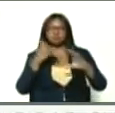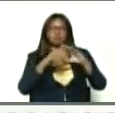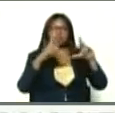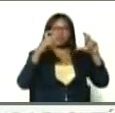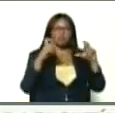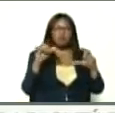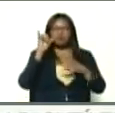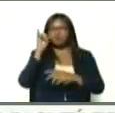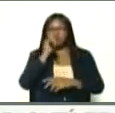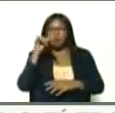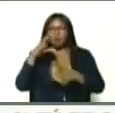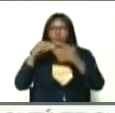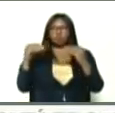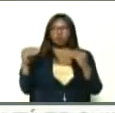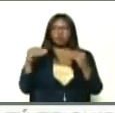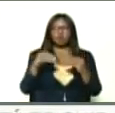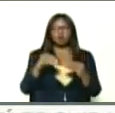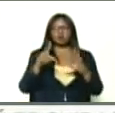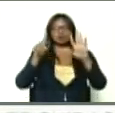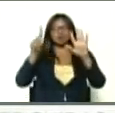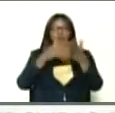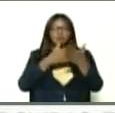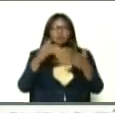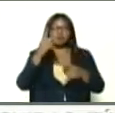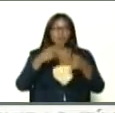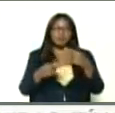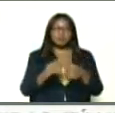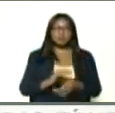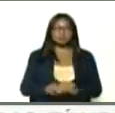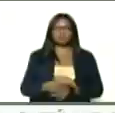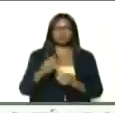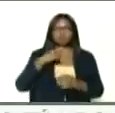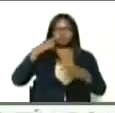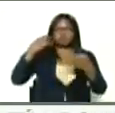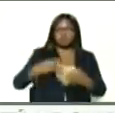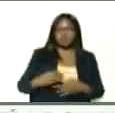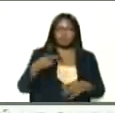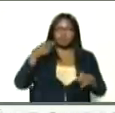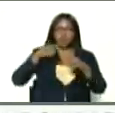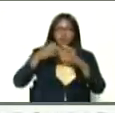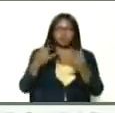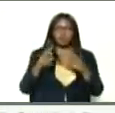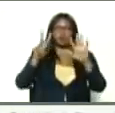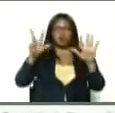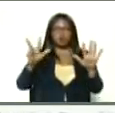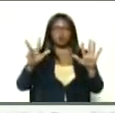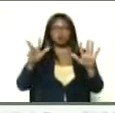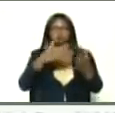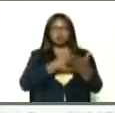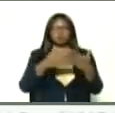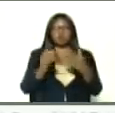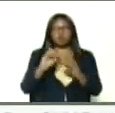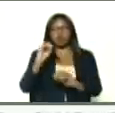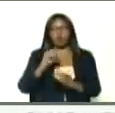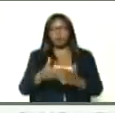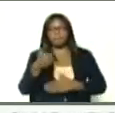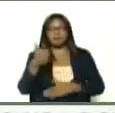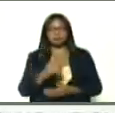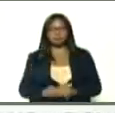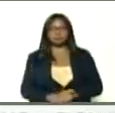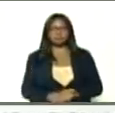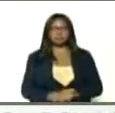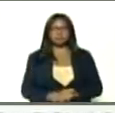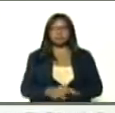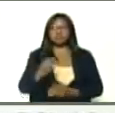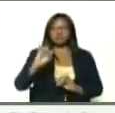fotos, los videos, a todos estos 6 millones y medio, que estoy seguro, vamos a llegar Héctor, a 8 millones o más, y que